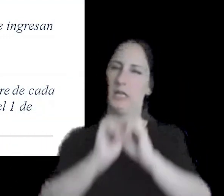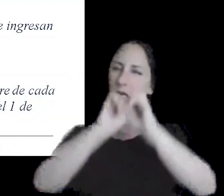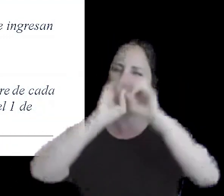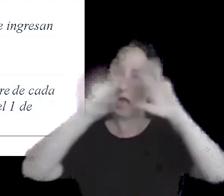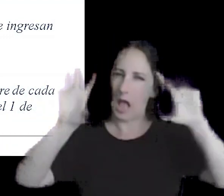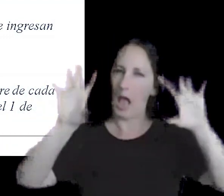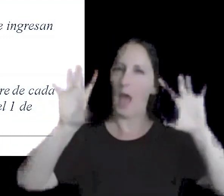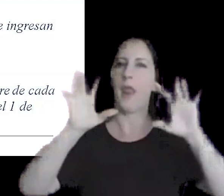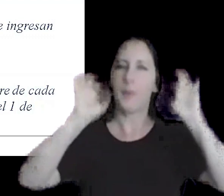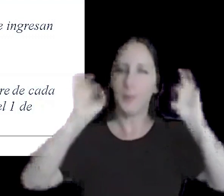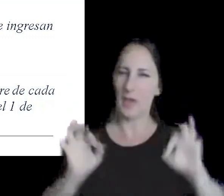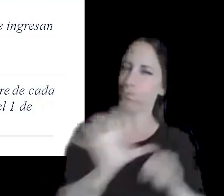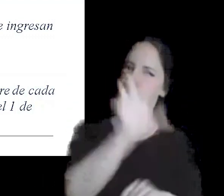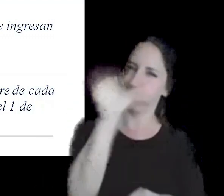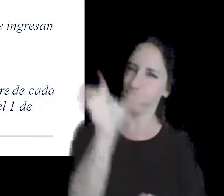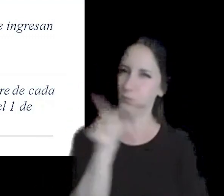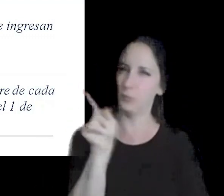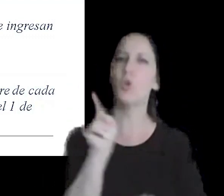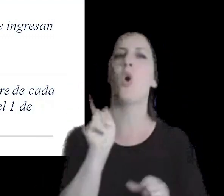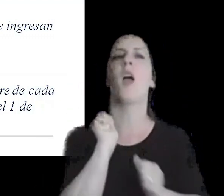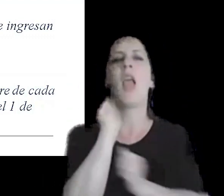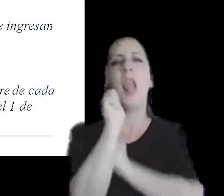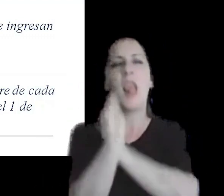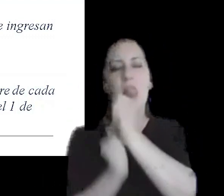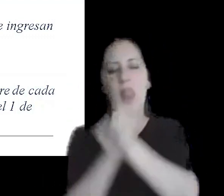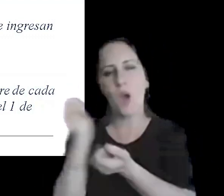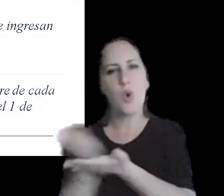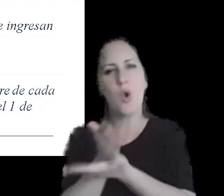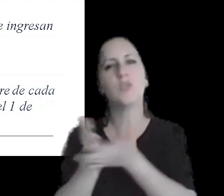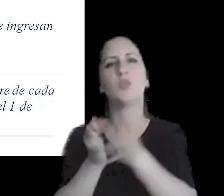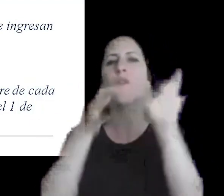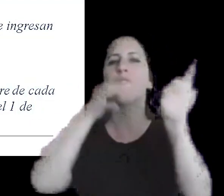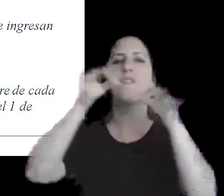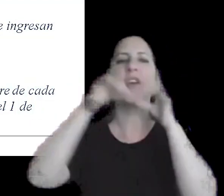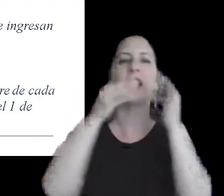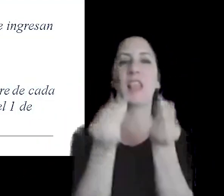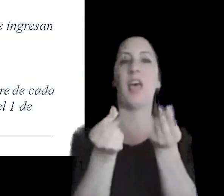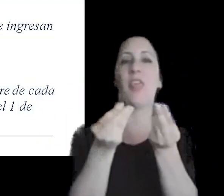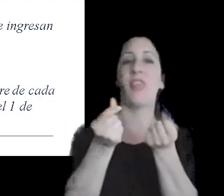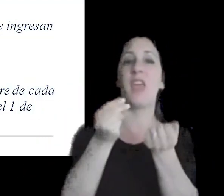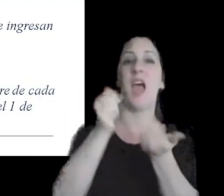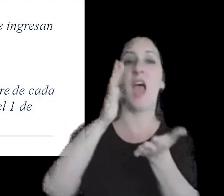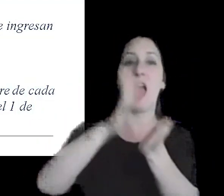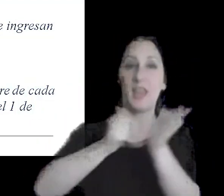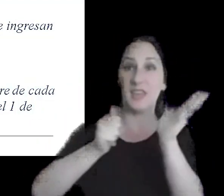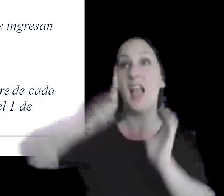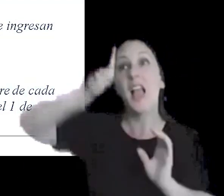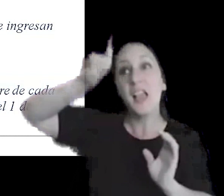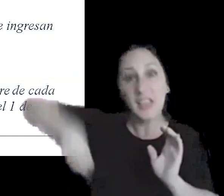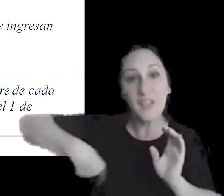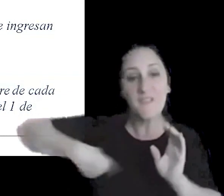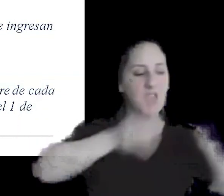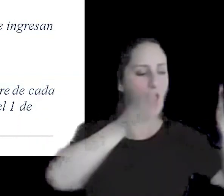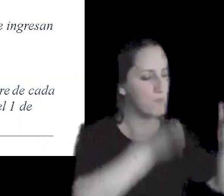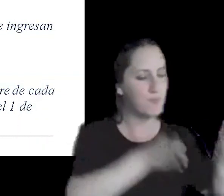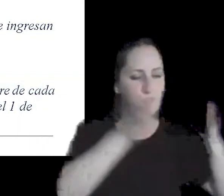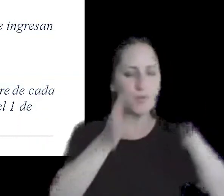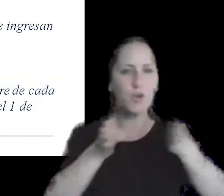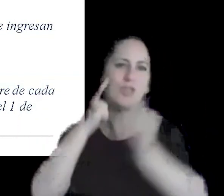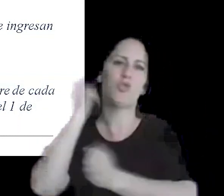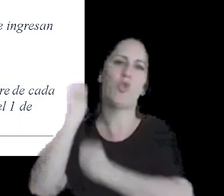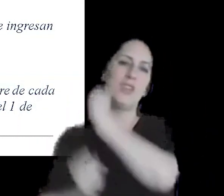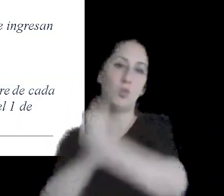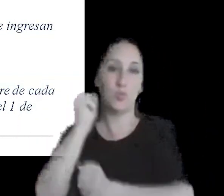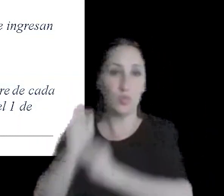mercado de elaboración y venta de harinas y otros subproductos derivados del procedimiento industrial o